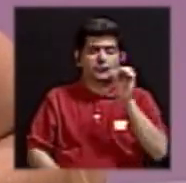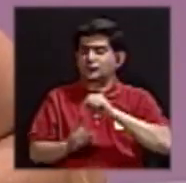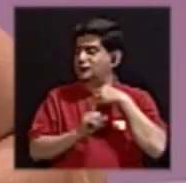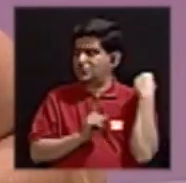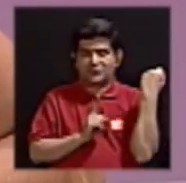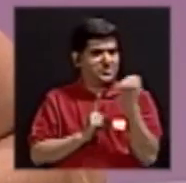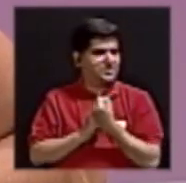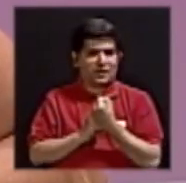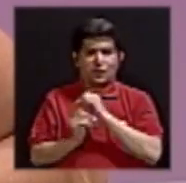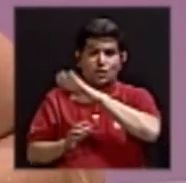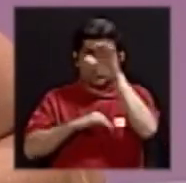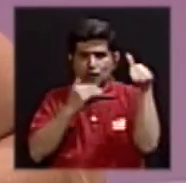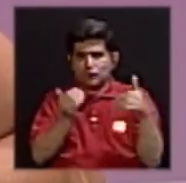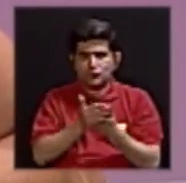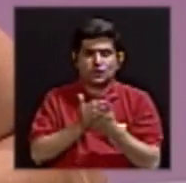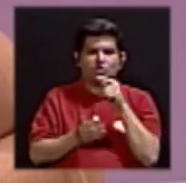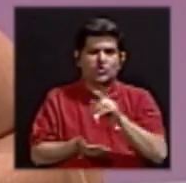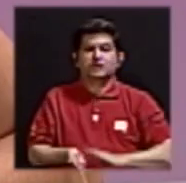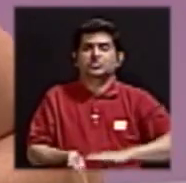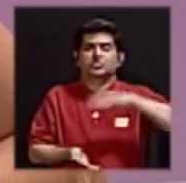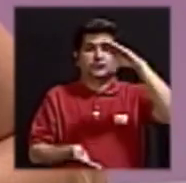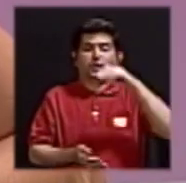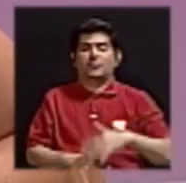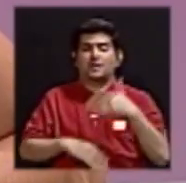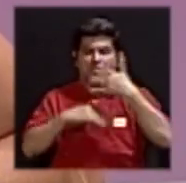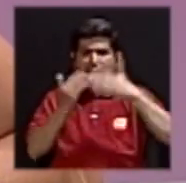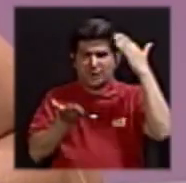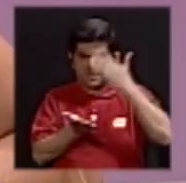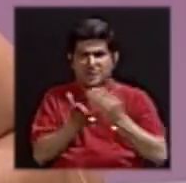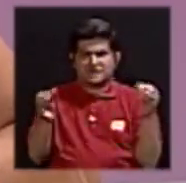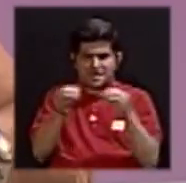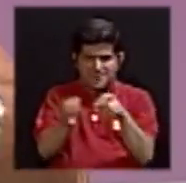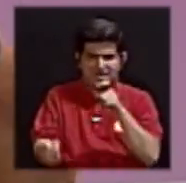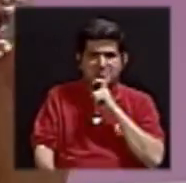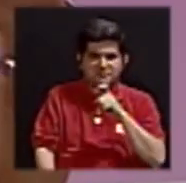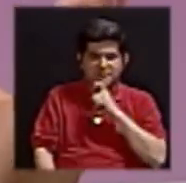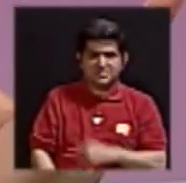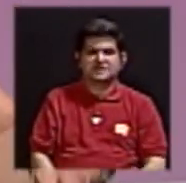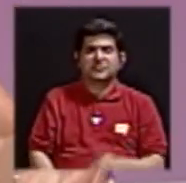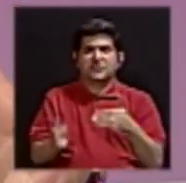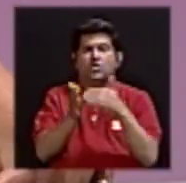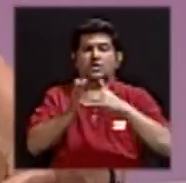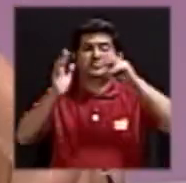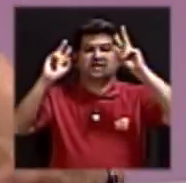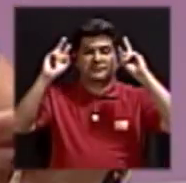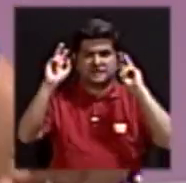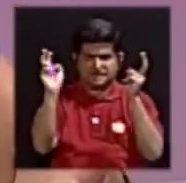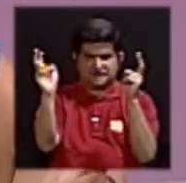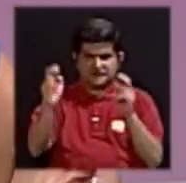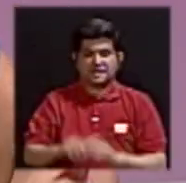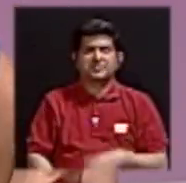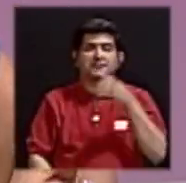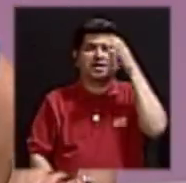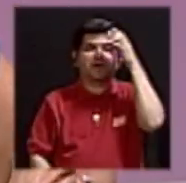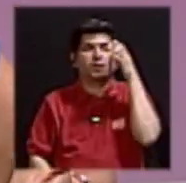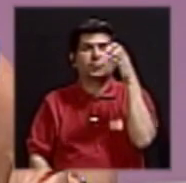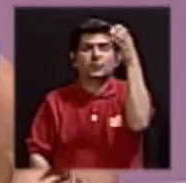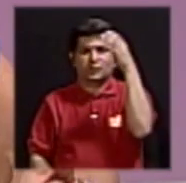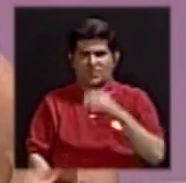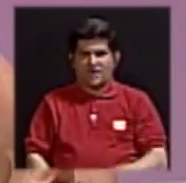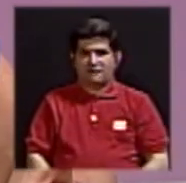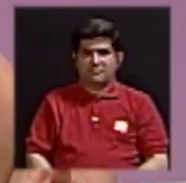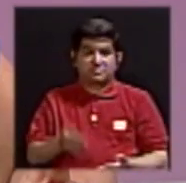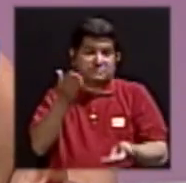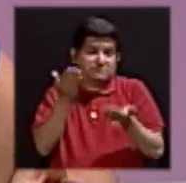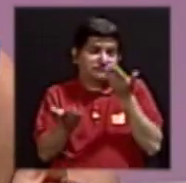condición, todo esto se va a exacerbar. La menopausia va a ser más difícil. Volviendo al tema de culturas que